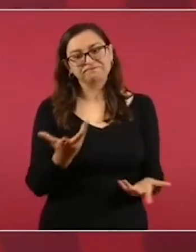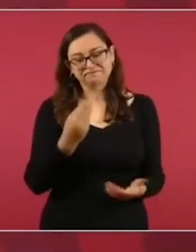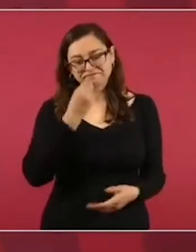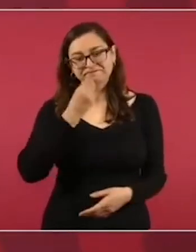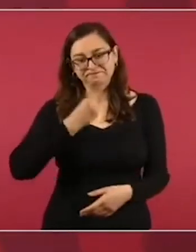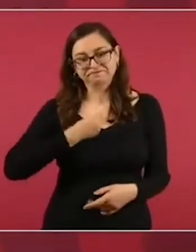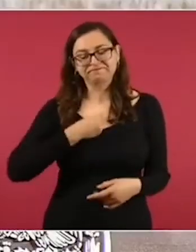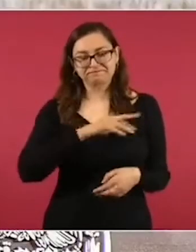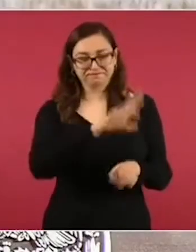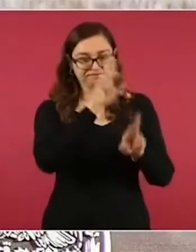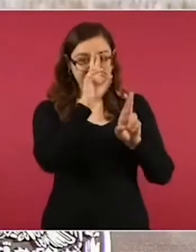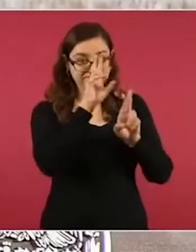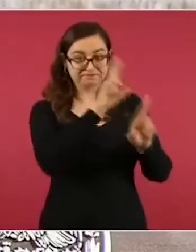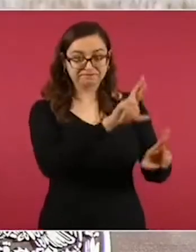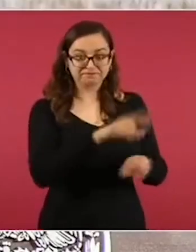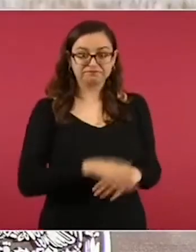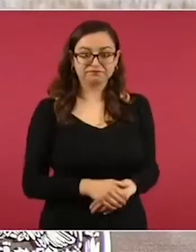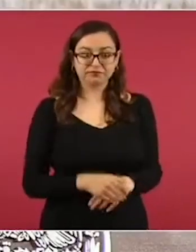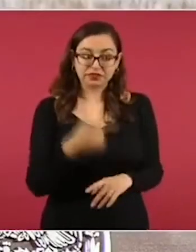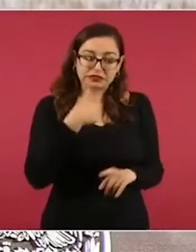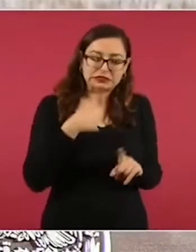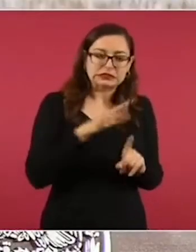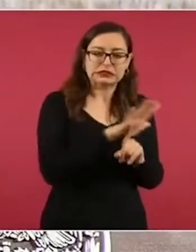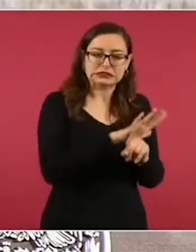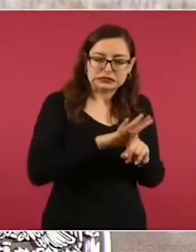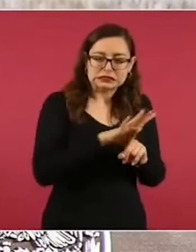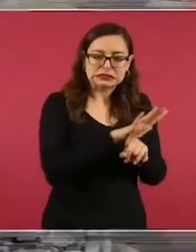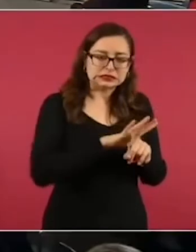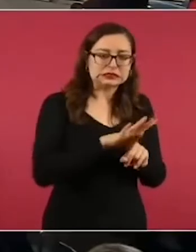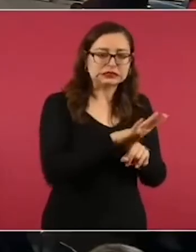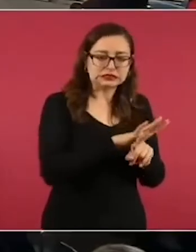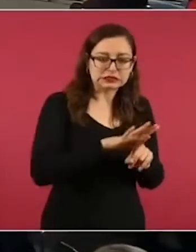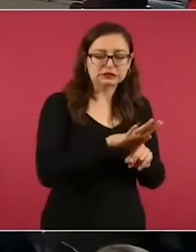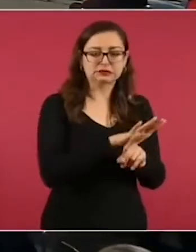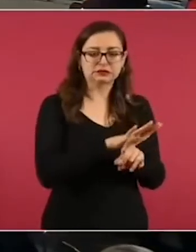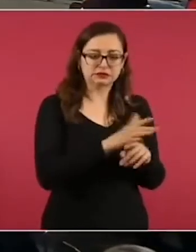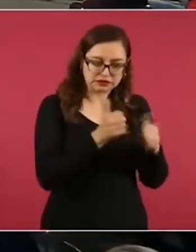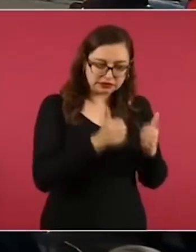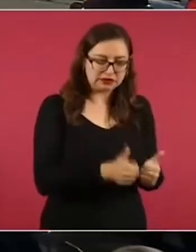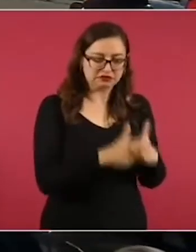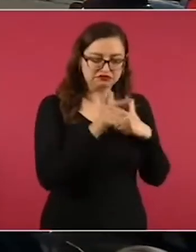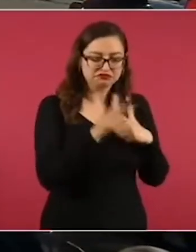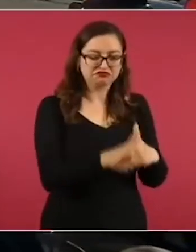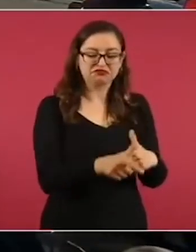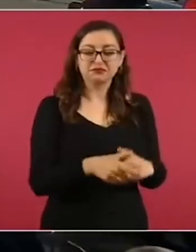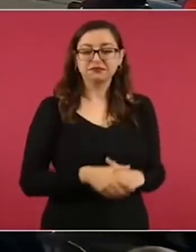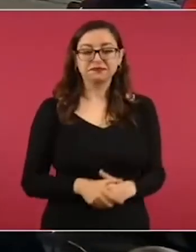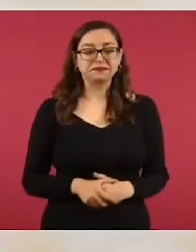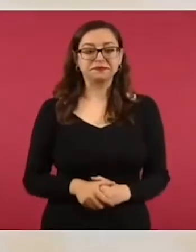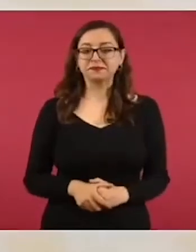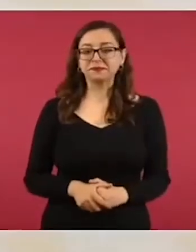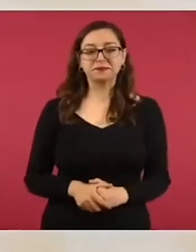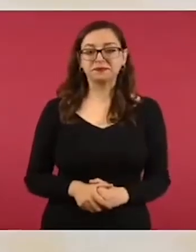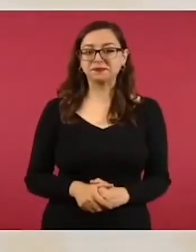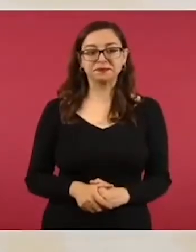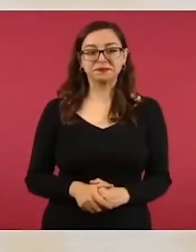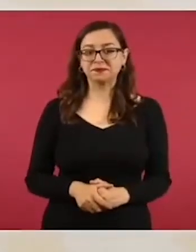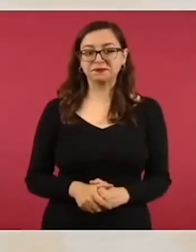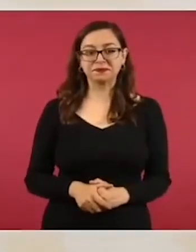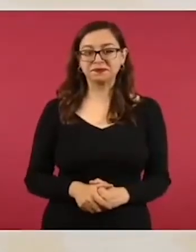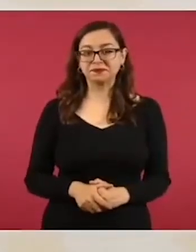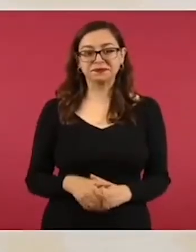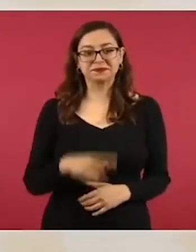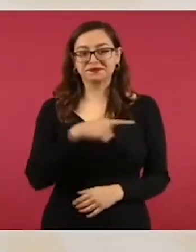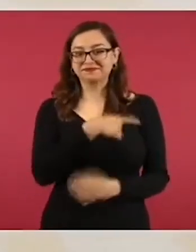de Tatiana Cloutier, quien ocupaba la cartera de economía desde enero de 2021, ocurre en el marco de las consultas iniciadas en agosto